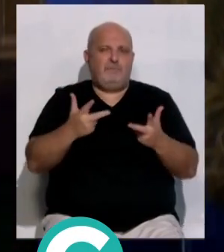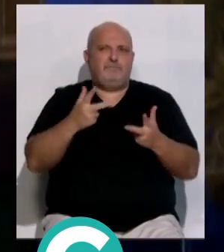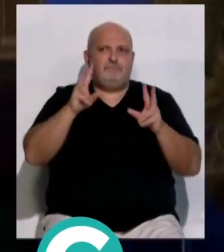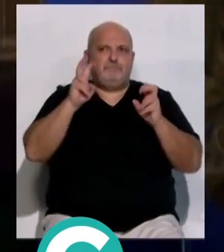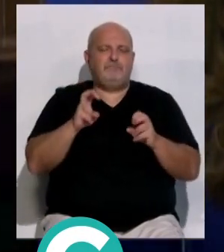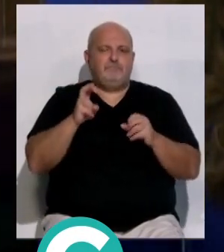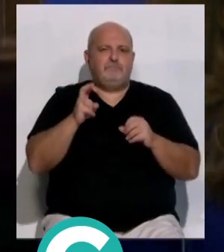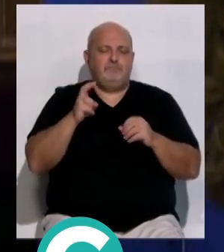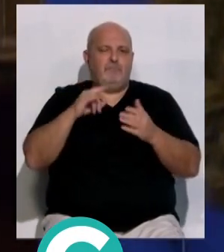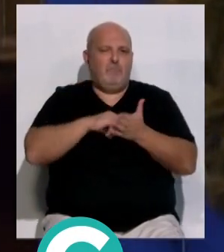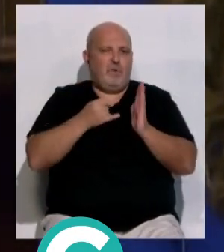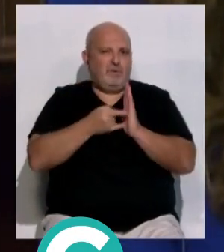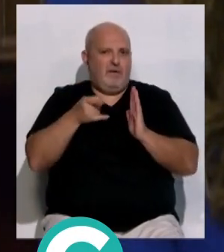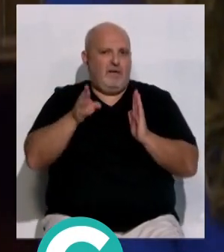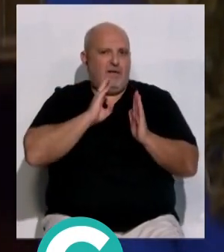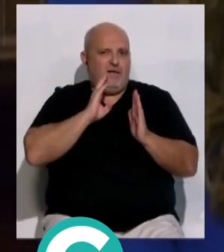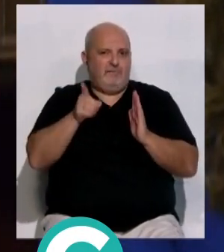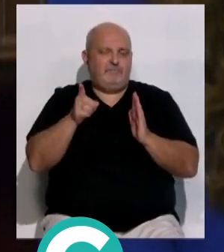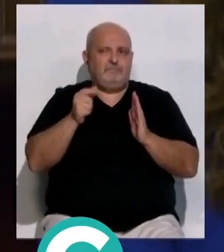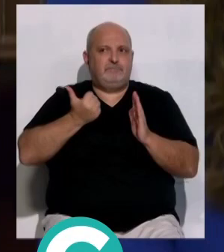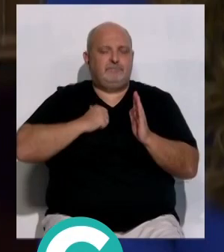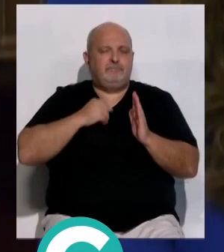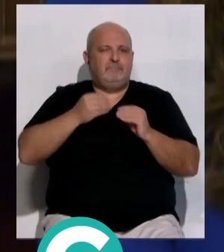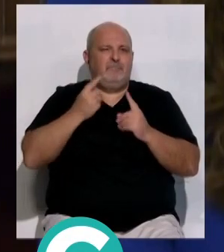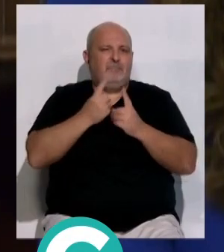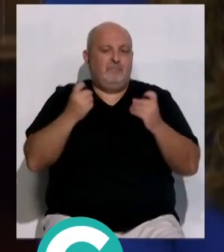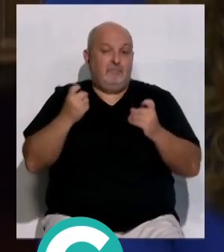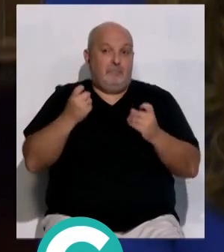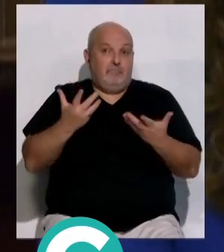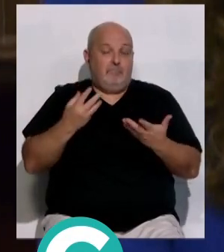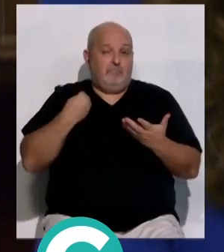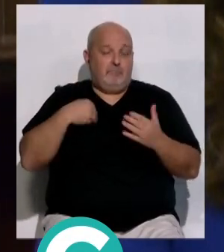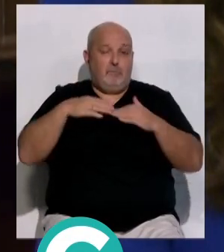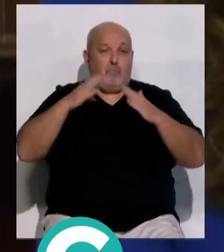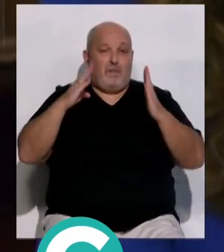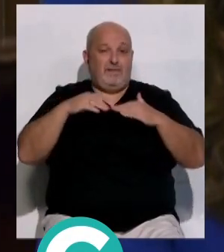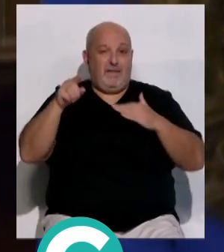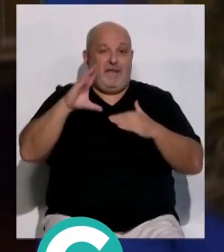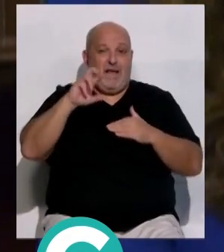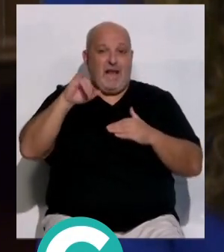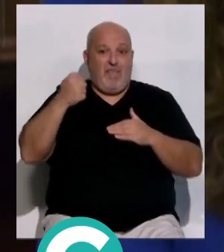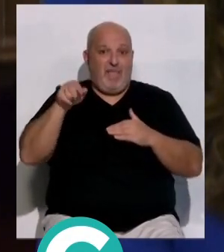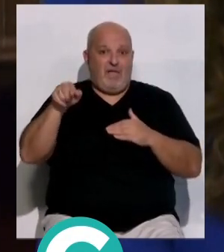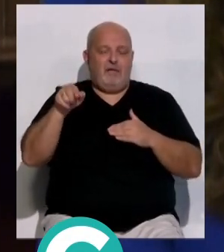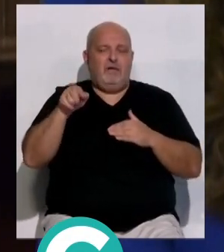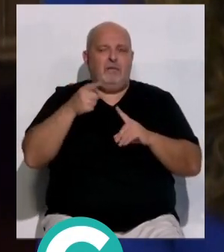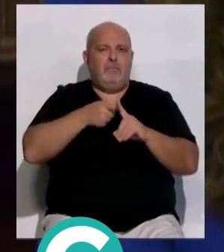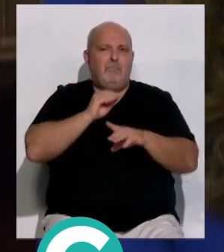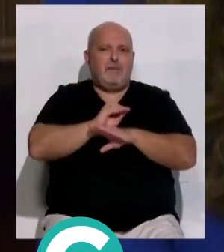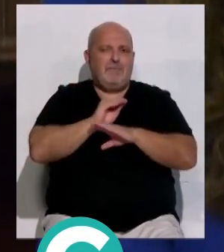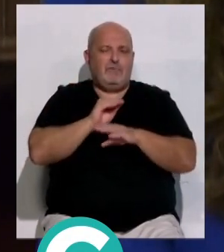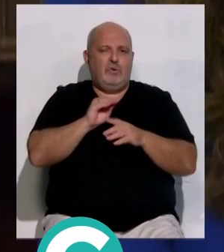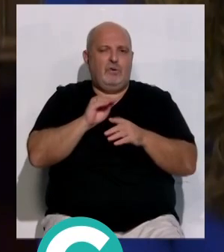llevar adelante este proyecto aprovechando incluso las necesidades que presenta el Puente Carranza para mantenimiento e